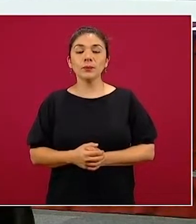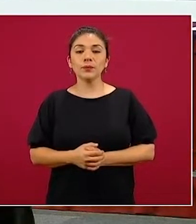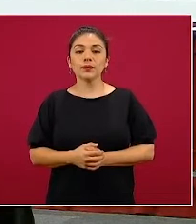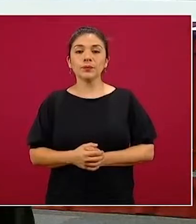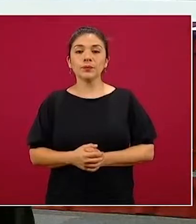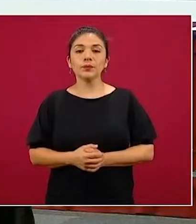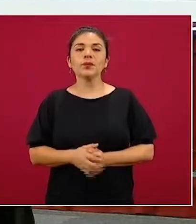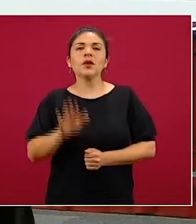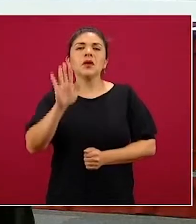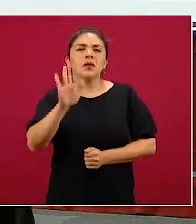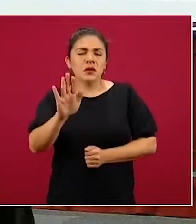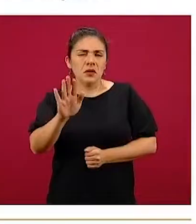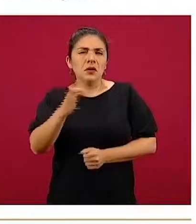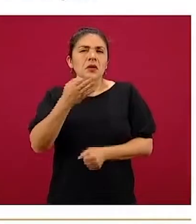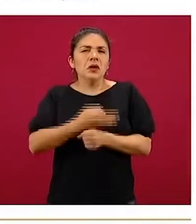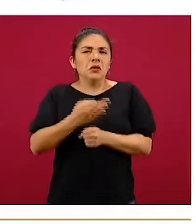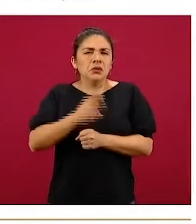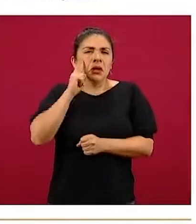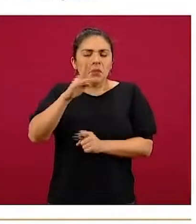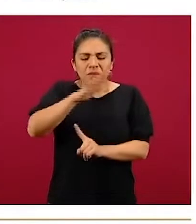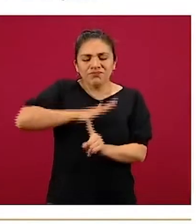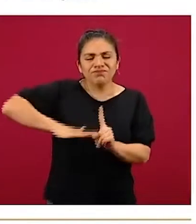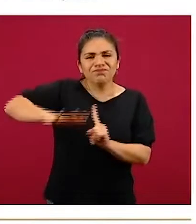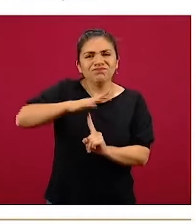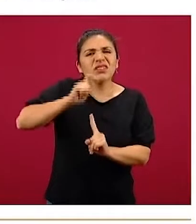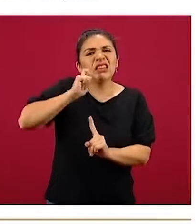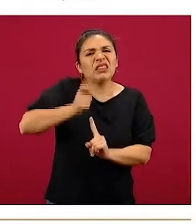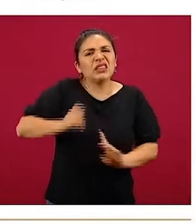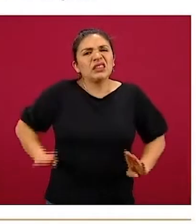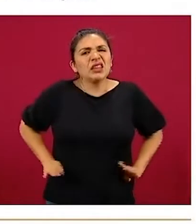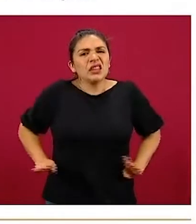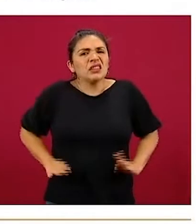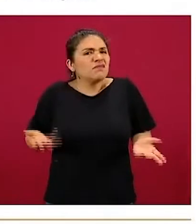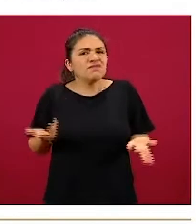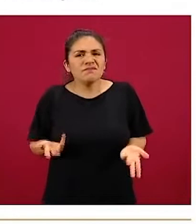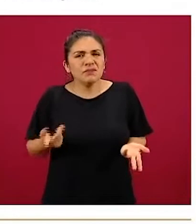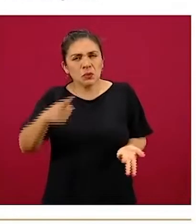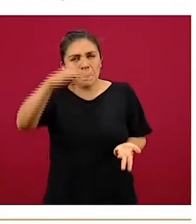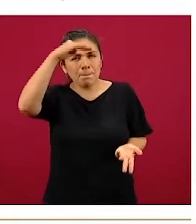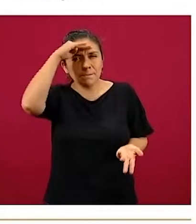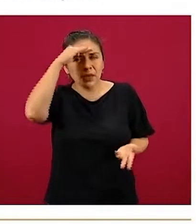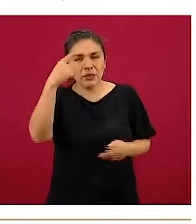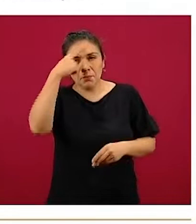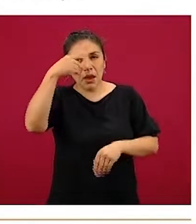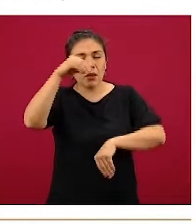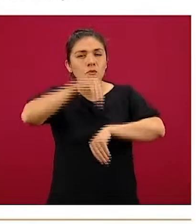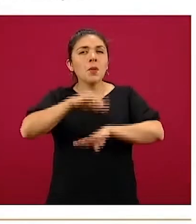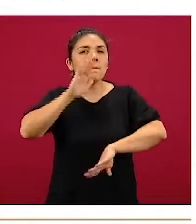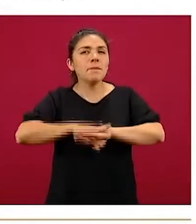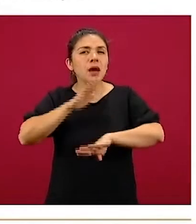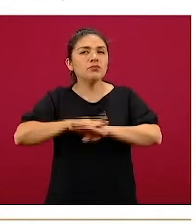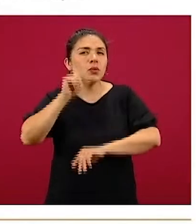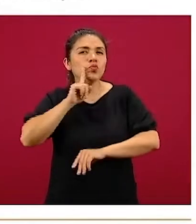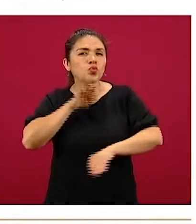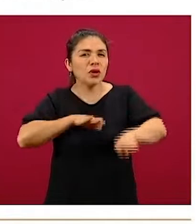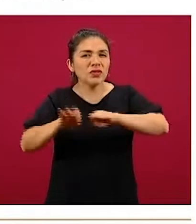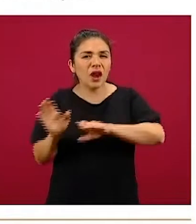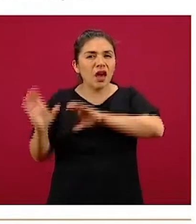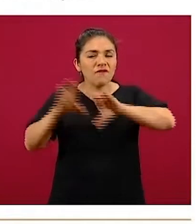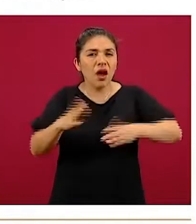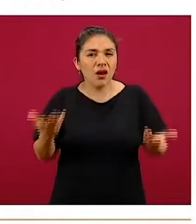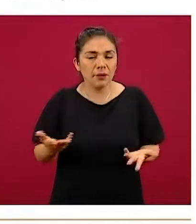Ahora, ¿bajo qué contexto tenemos que pensar que vamos a introducir a más mujeres al mercado laboral?